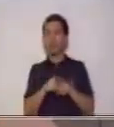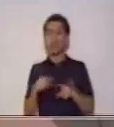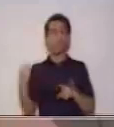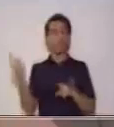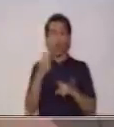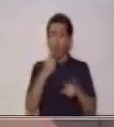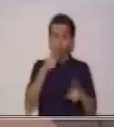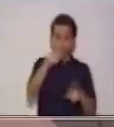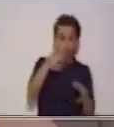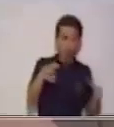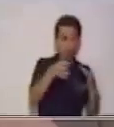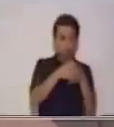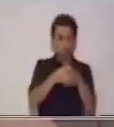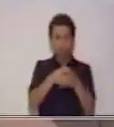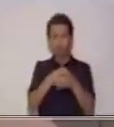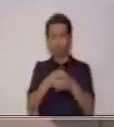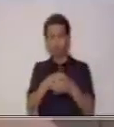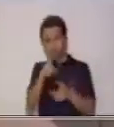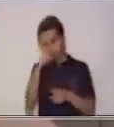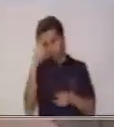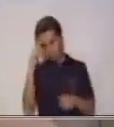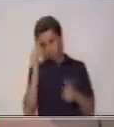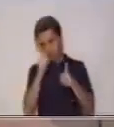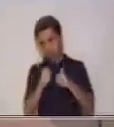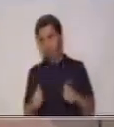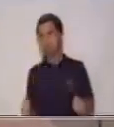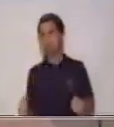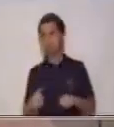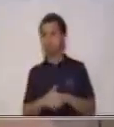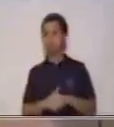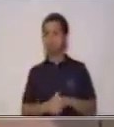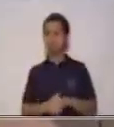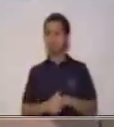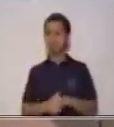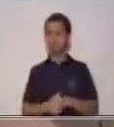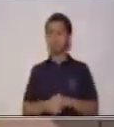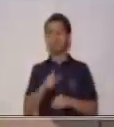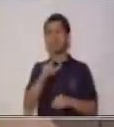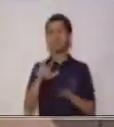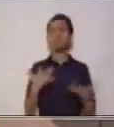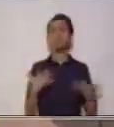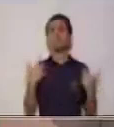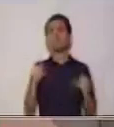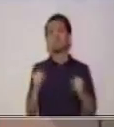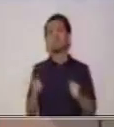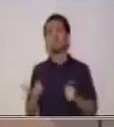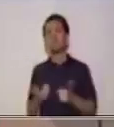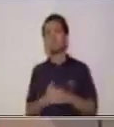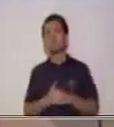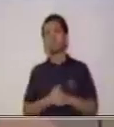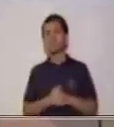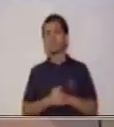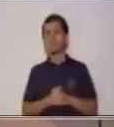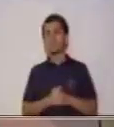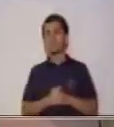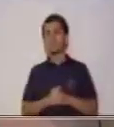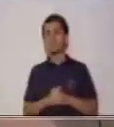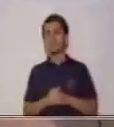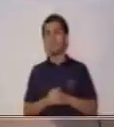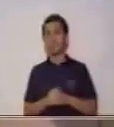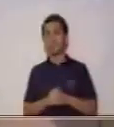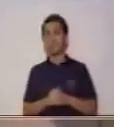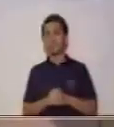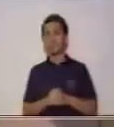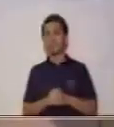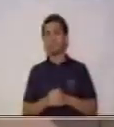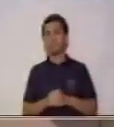sociales. Así que tú puedes analizar. ¿Qué te corresponde a ti en este momento? Vas a elaborar